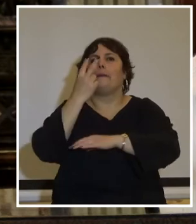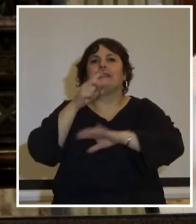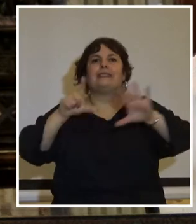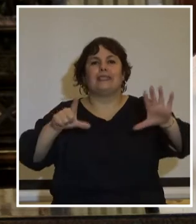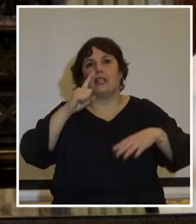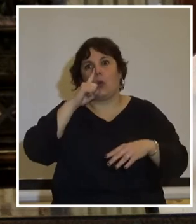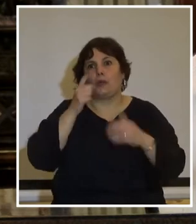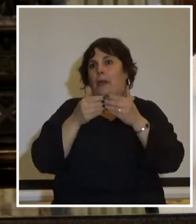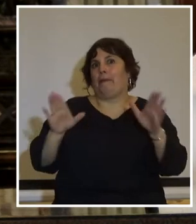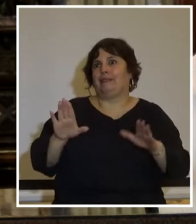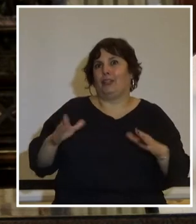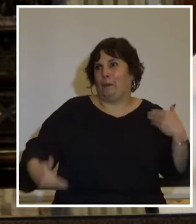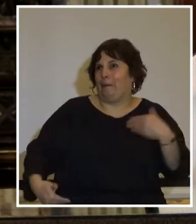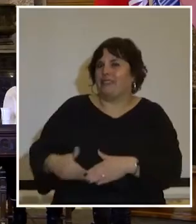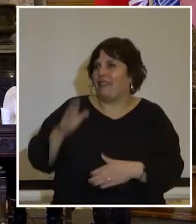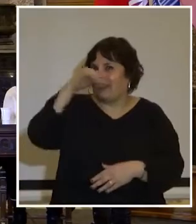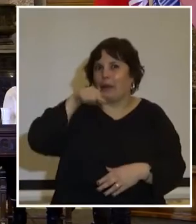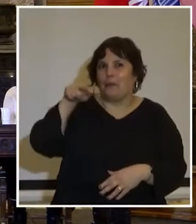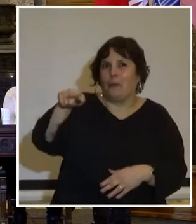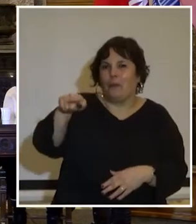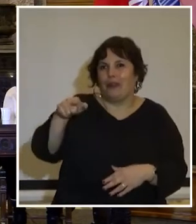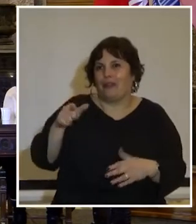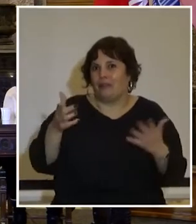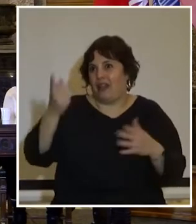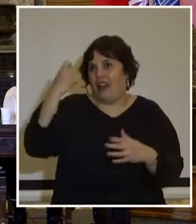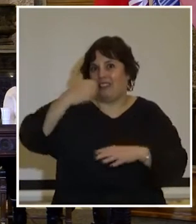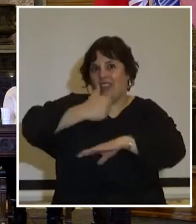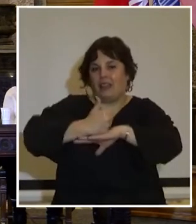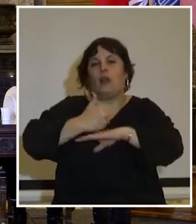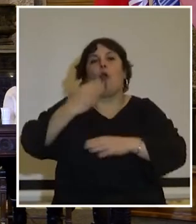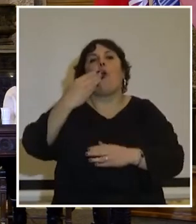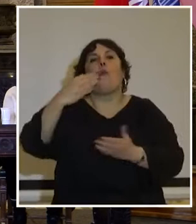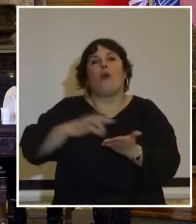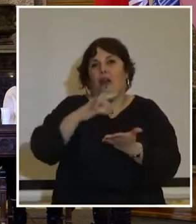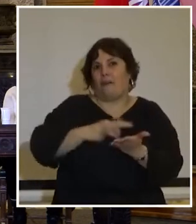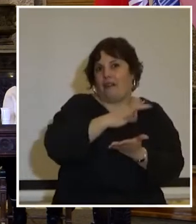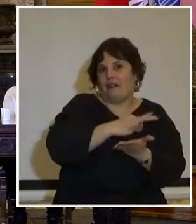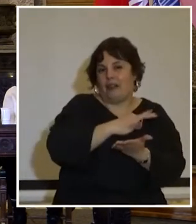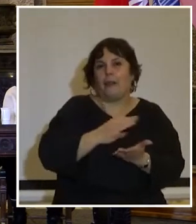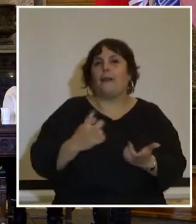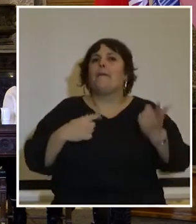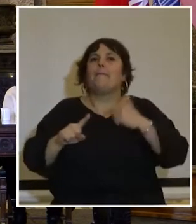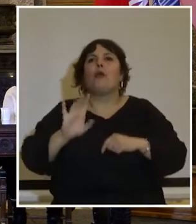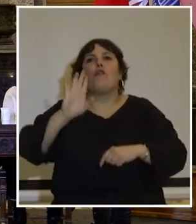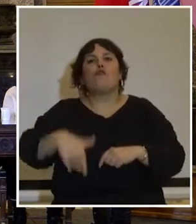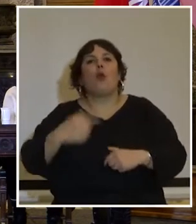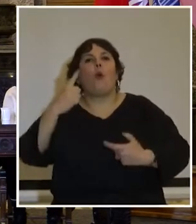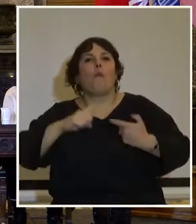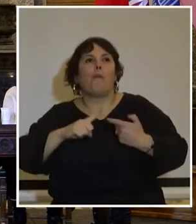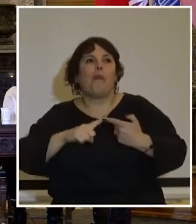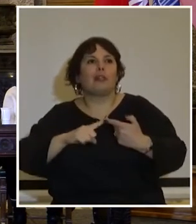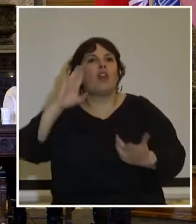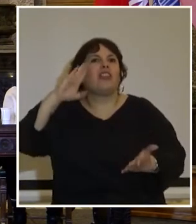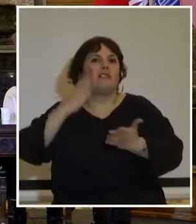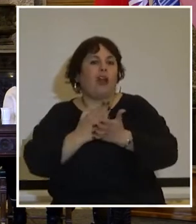junio, empezando por el presidente de la República, de entonces, Juan María Bordaberri. Pero fue un pacto, fue una